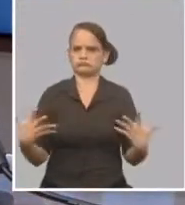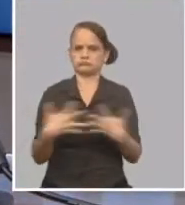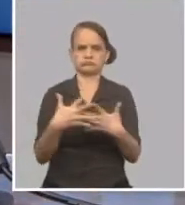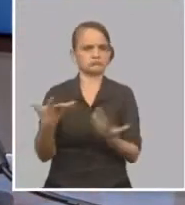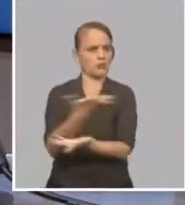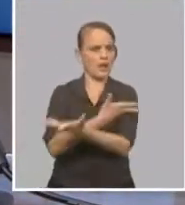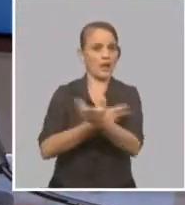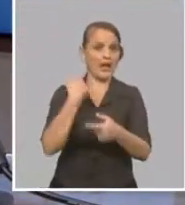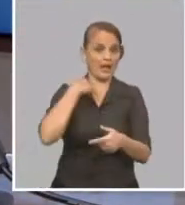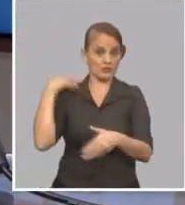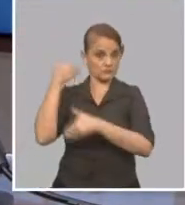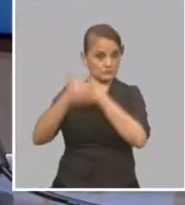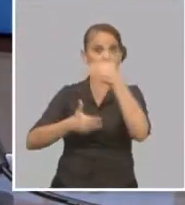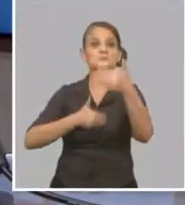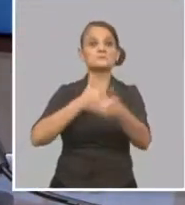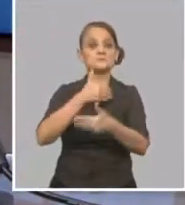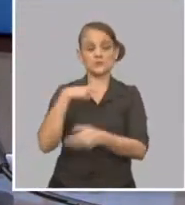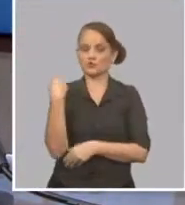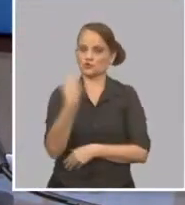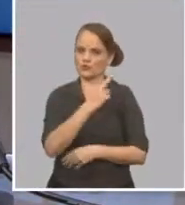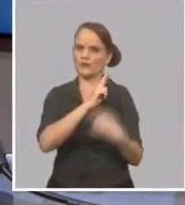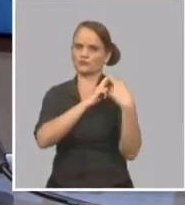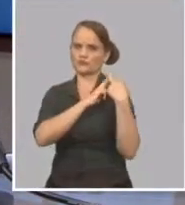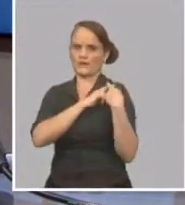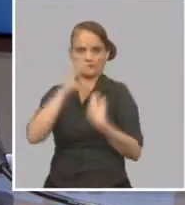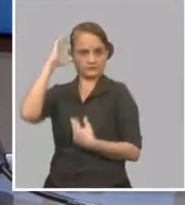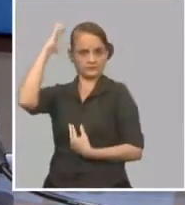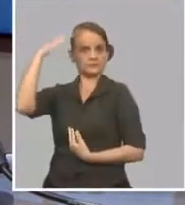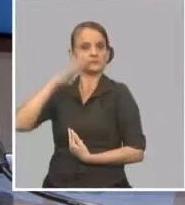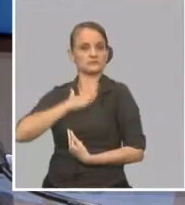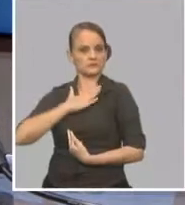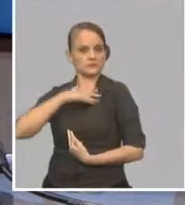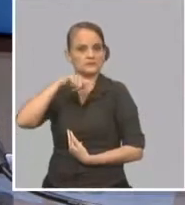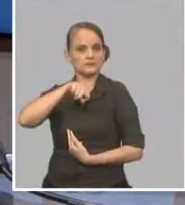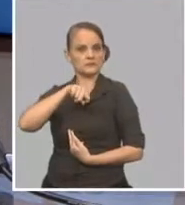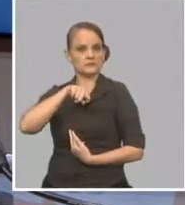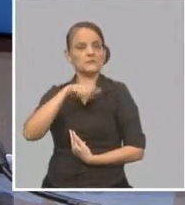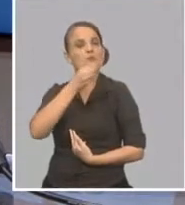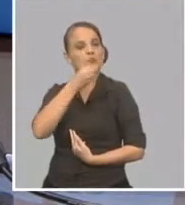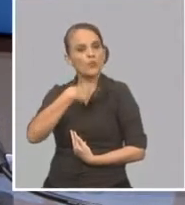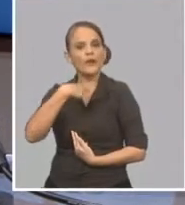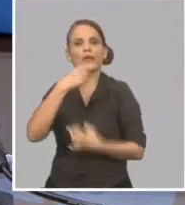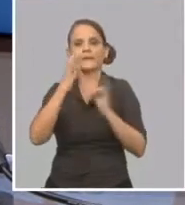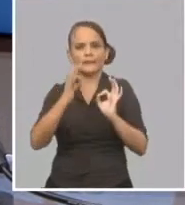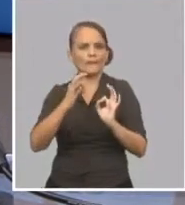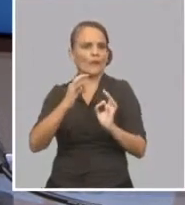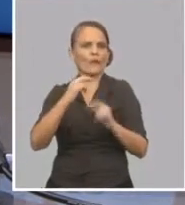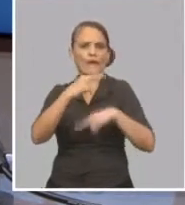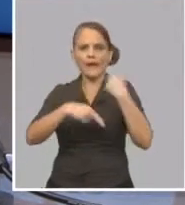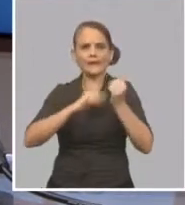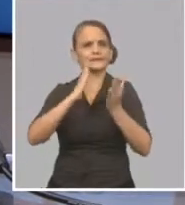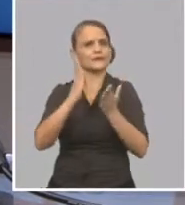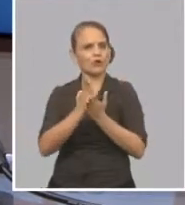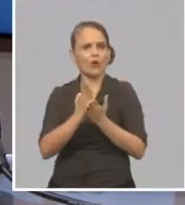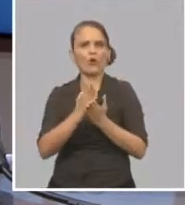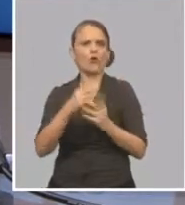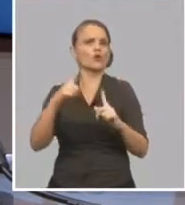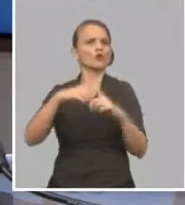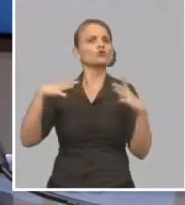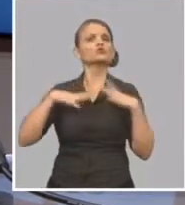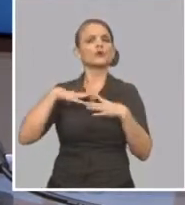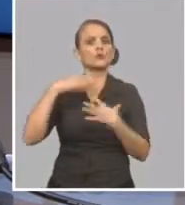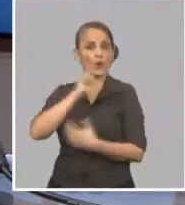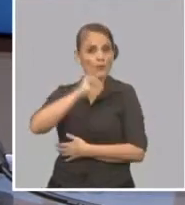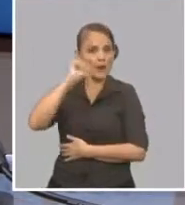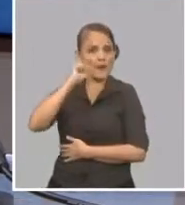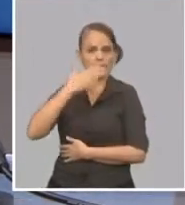como es nuestra responsabilidad gubernamental, que esta actividad se haga de manera exitosa. Nosotros